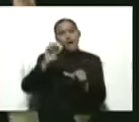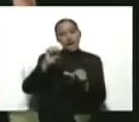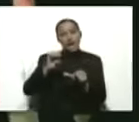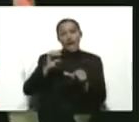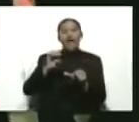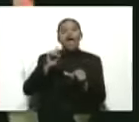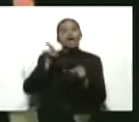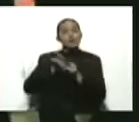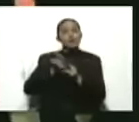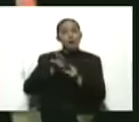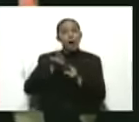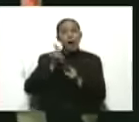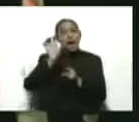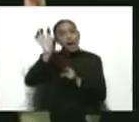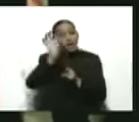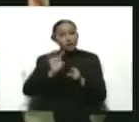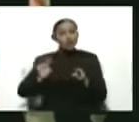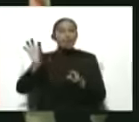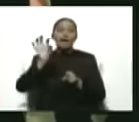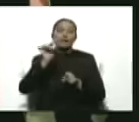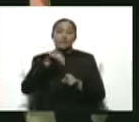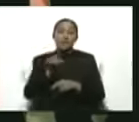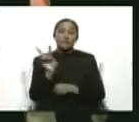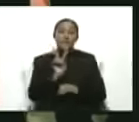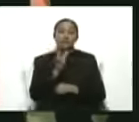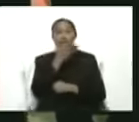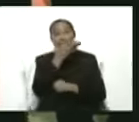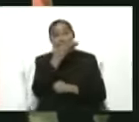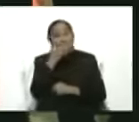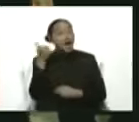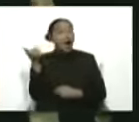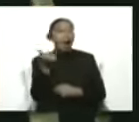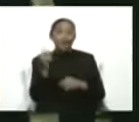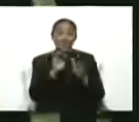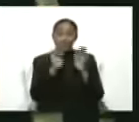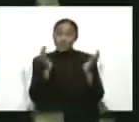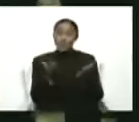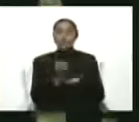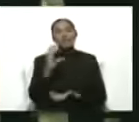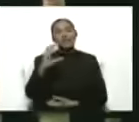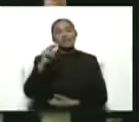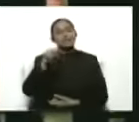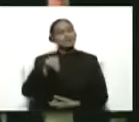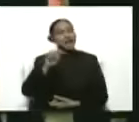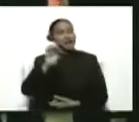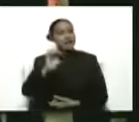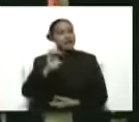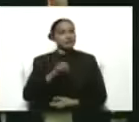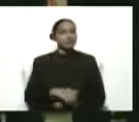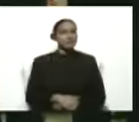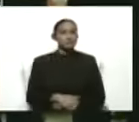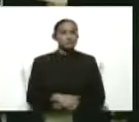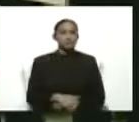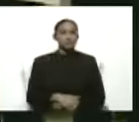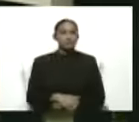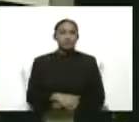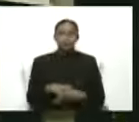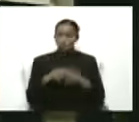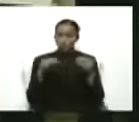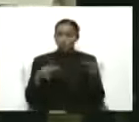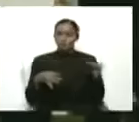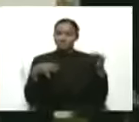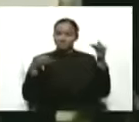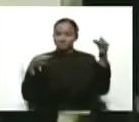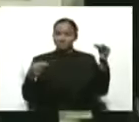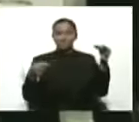que está aquí en Venezuela. Bueno, todos vamos a poder por aquí esto, vamos a poder esta laminita que es buena,